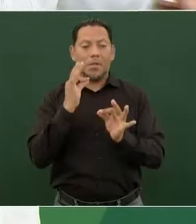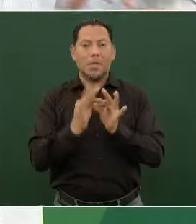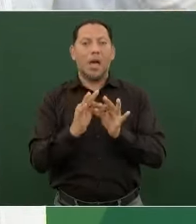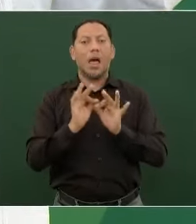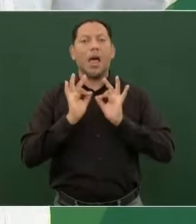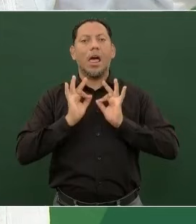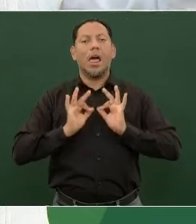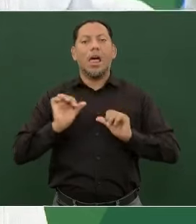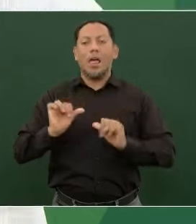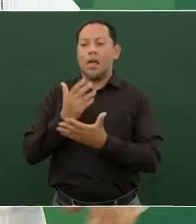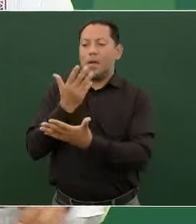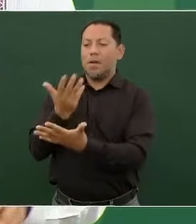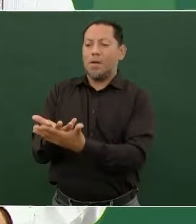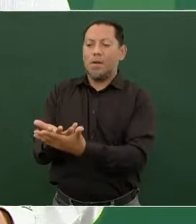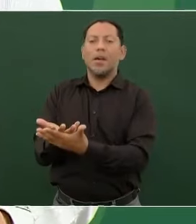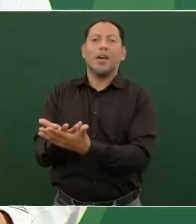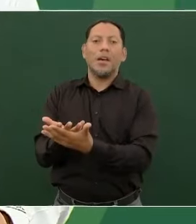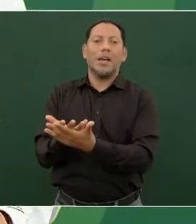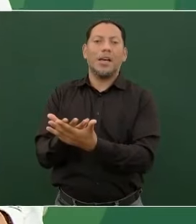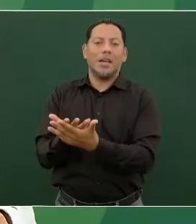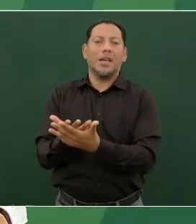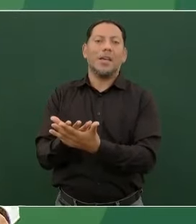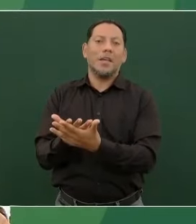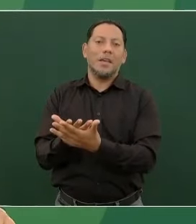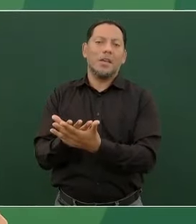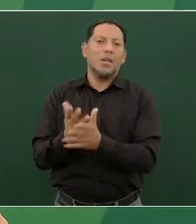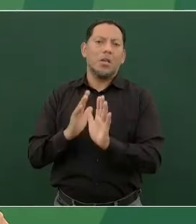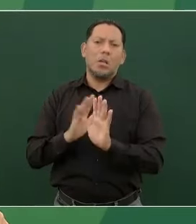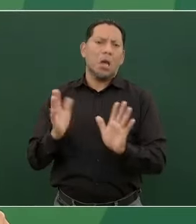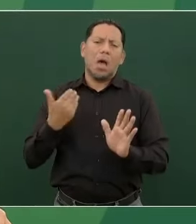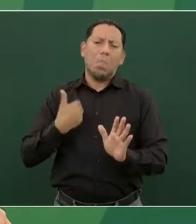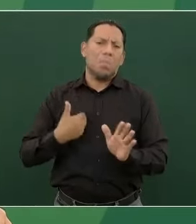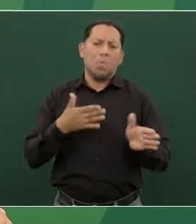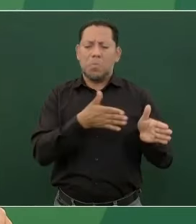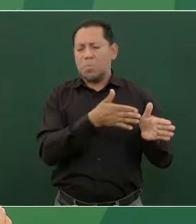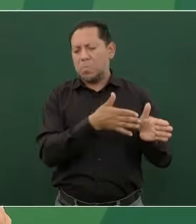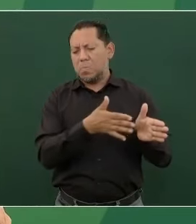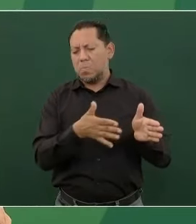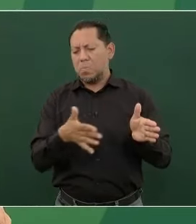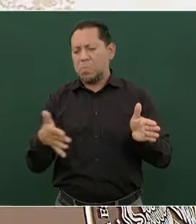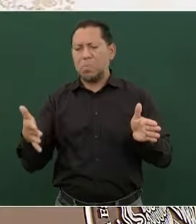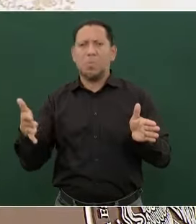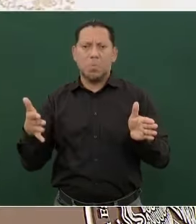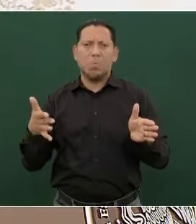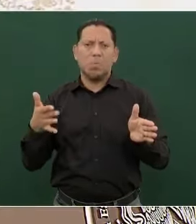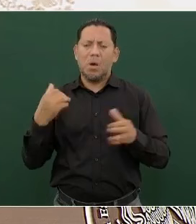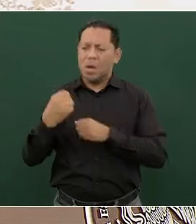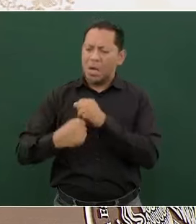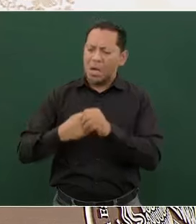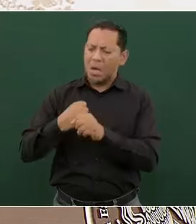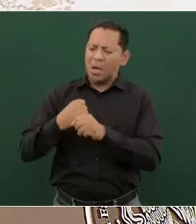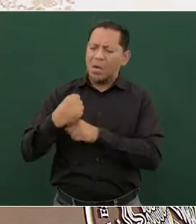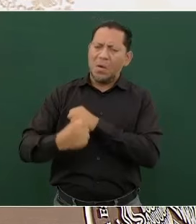terminé mi ciclo, bastantes años